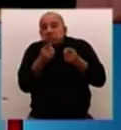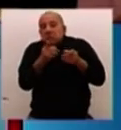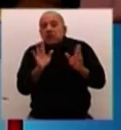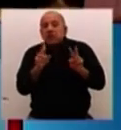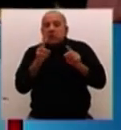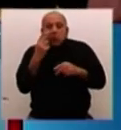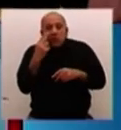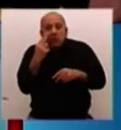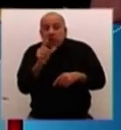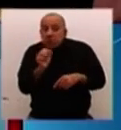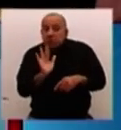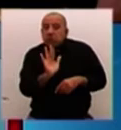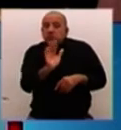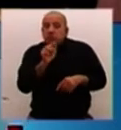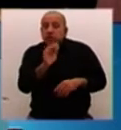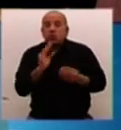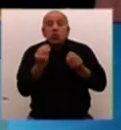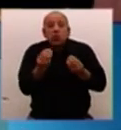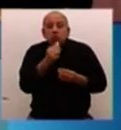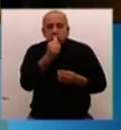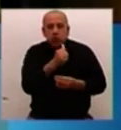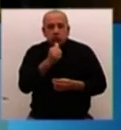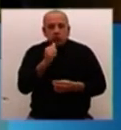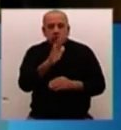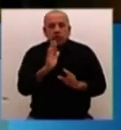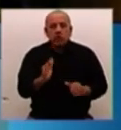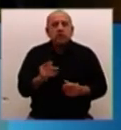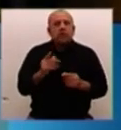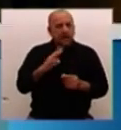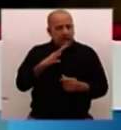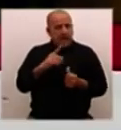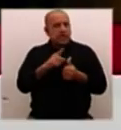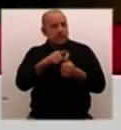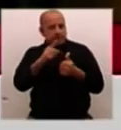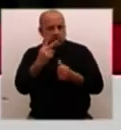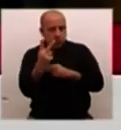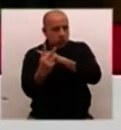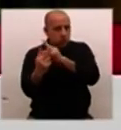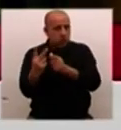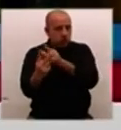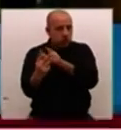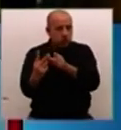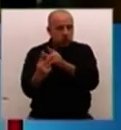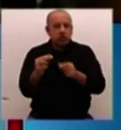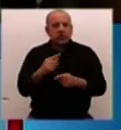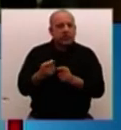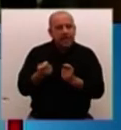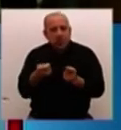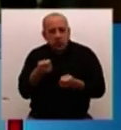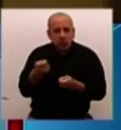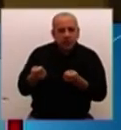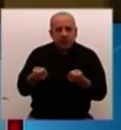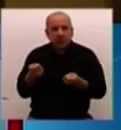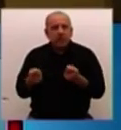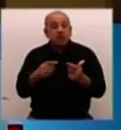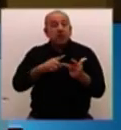enredo. Y se supone que ahora aparecen, ya no solo dos negociando, que hasta ahora era el gobierno y la FARC, sino que aparece un tercero. ¿Quién es el